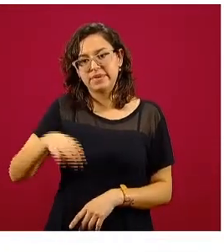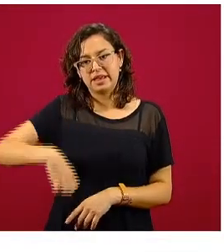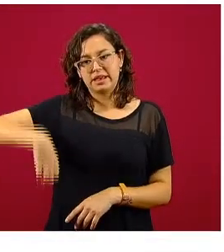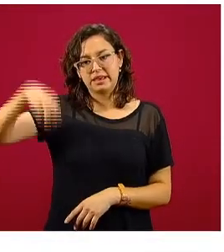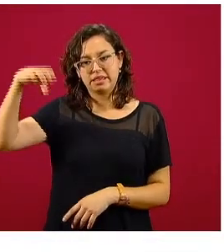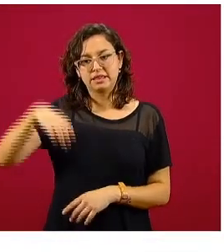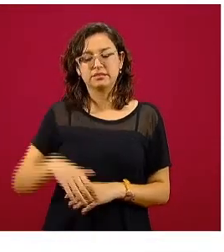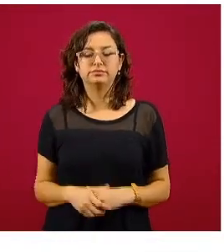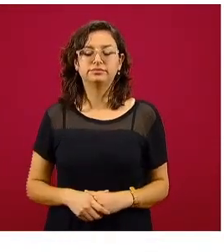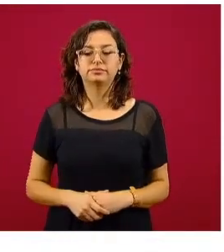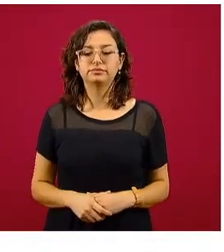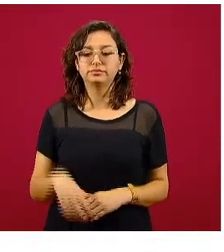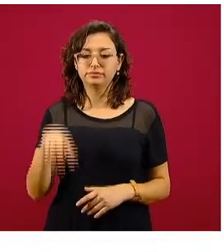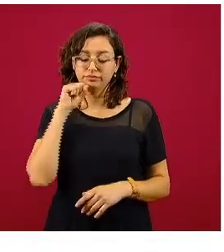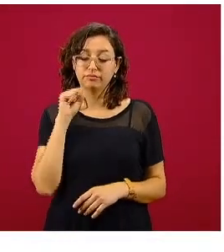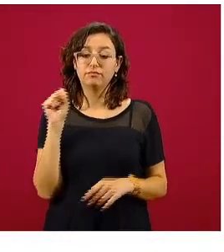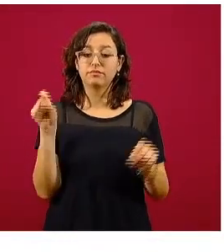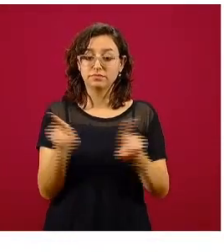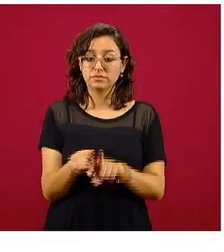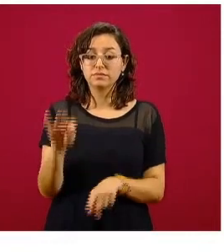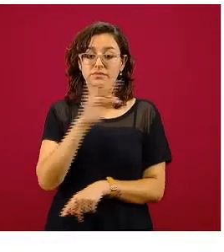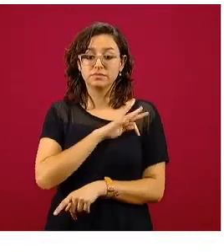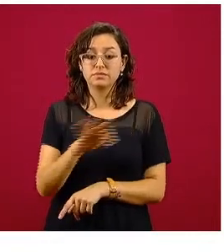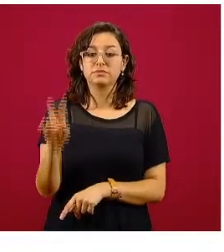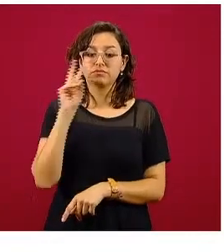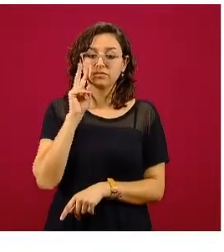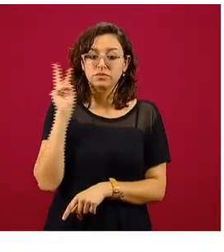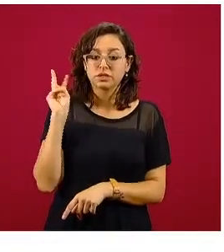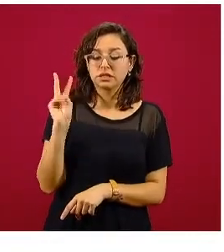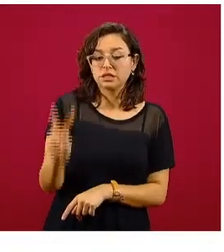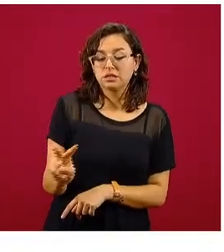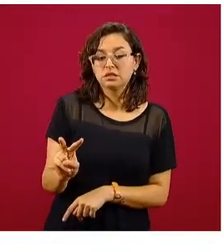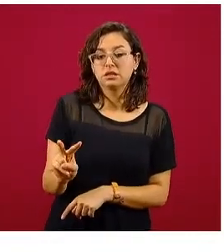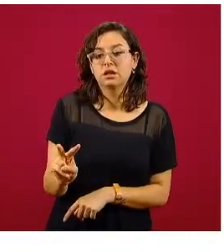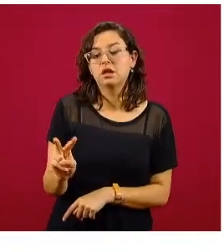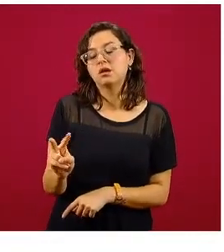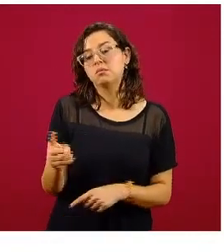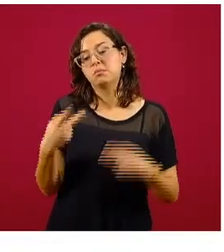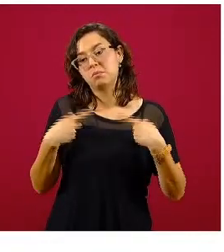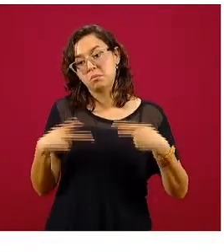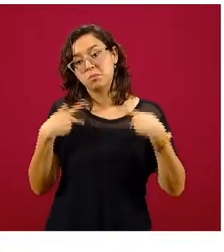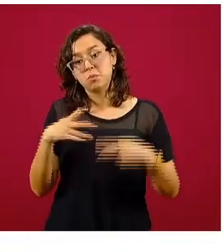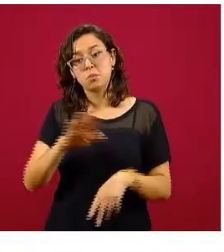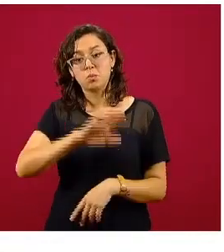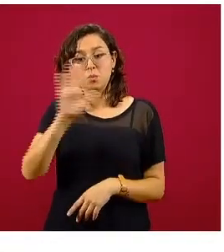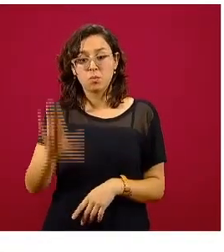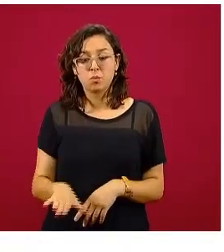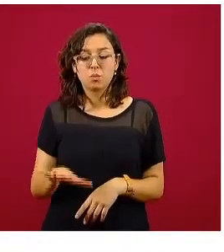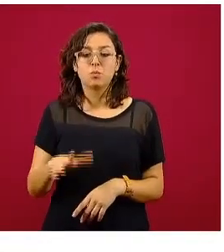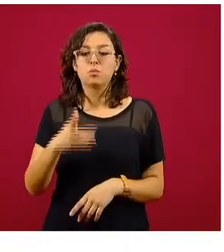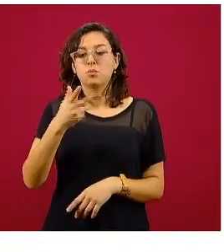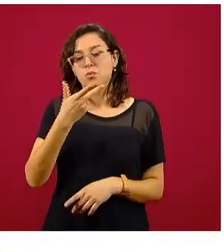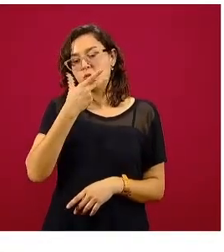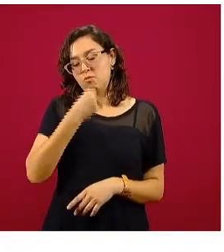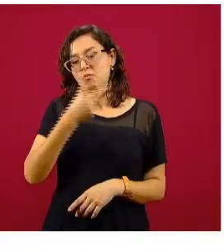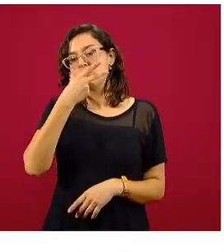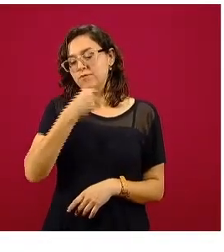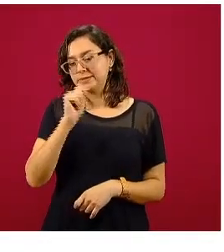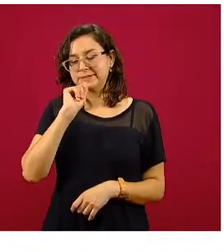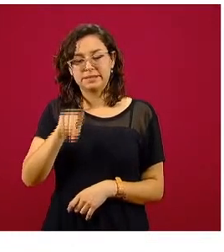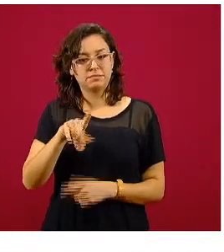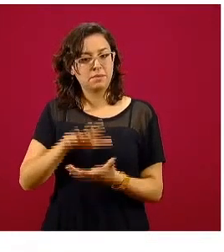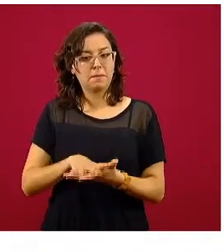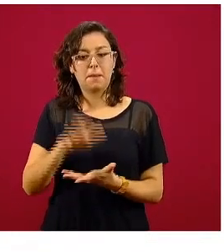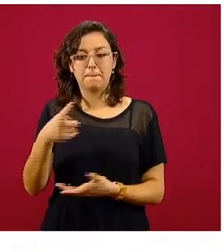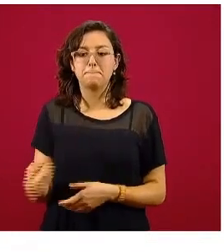mayor edad. Y así también vemos un incremento importante, ya cuando hablamos de defunciones, en relación al sexo masculino. Aquí sólo